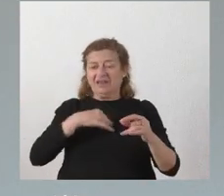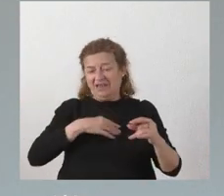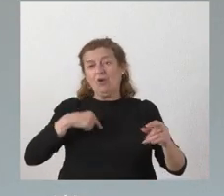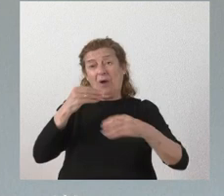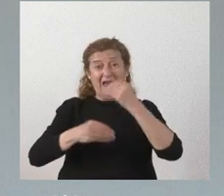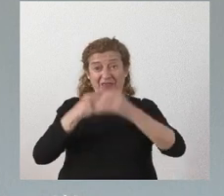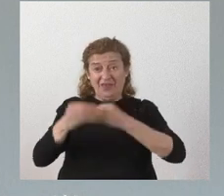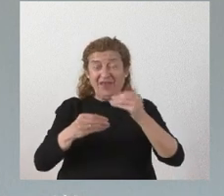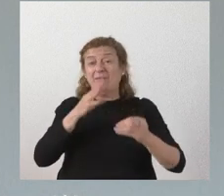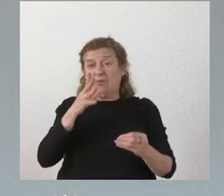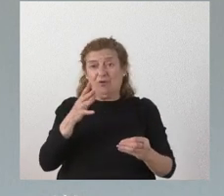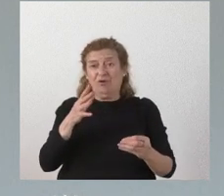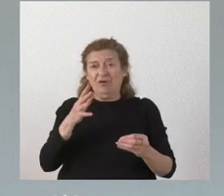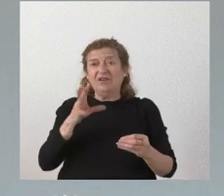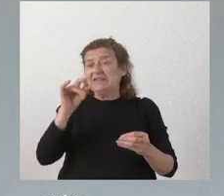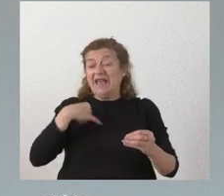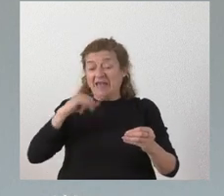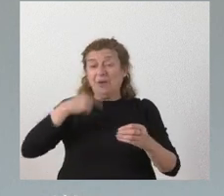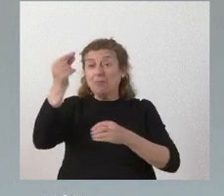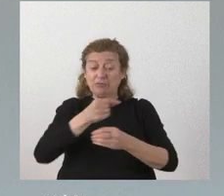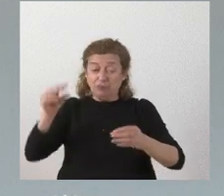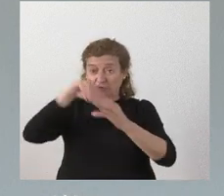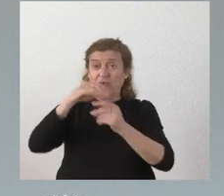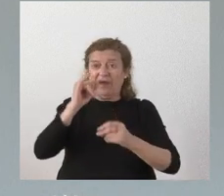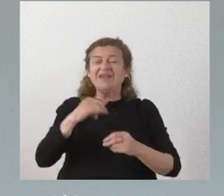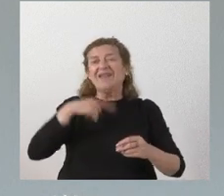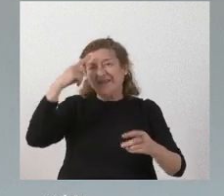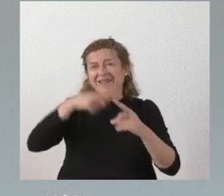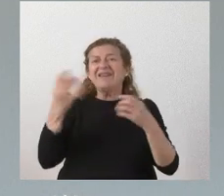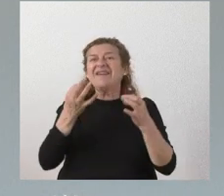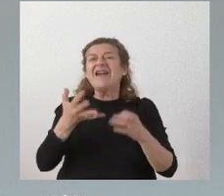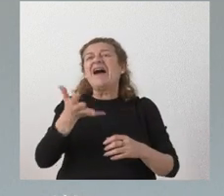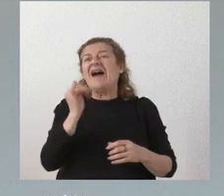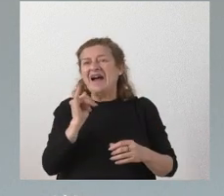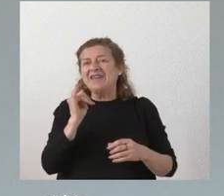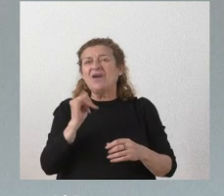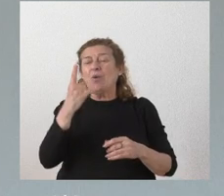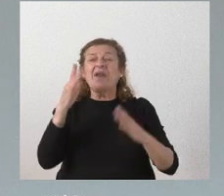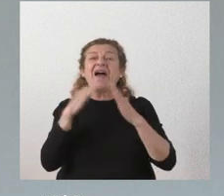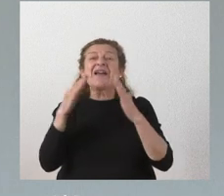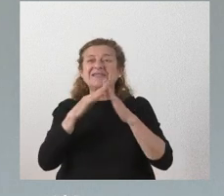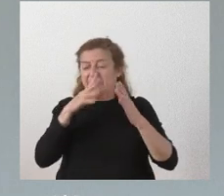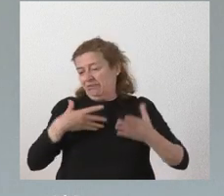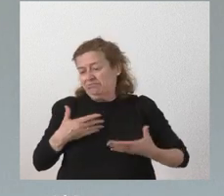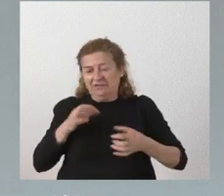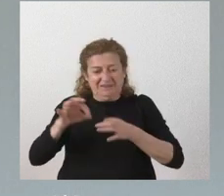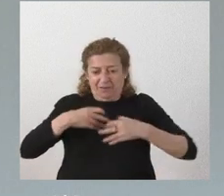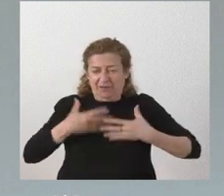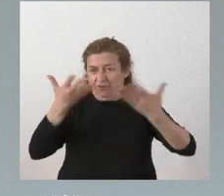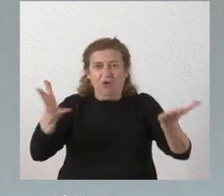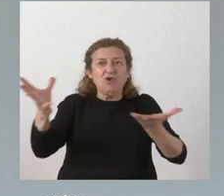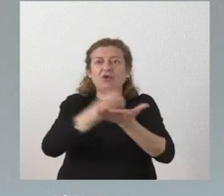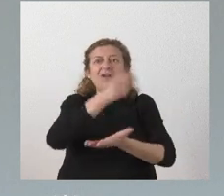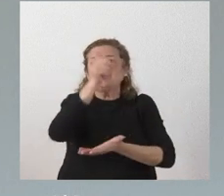llevar a cabo porque lo tenemos así presupuestado de lo que se trata es de tener dicha casa al servicio de todos los castellanos y